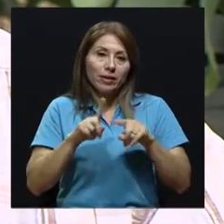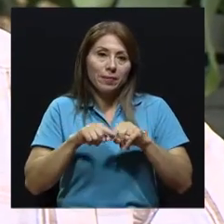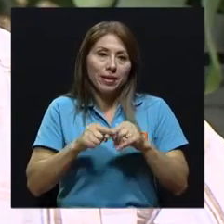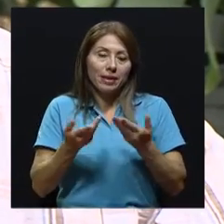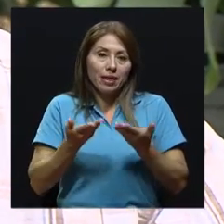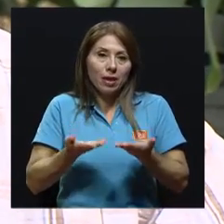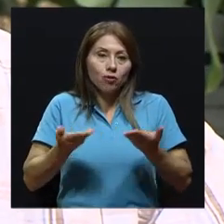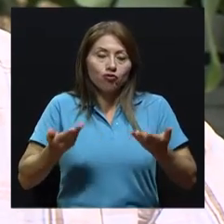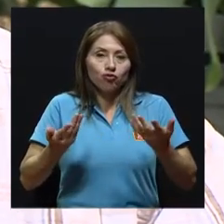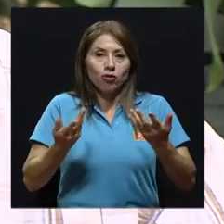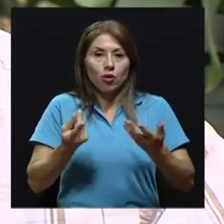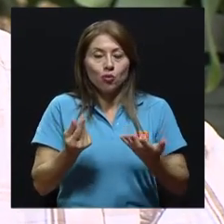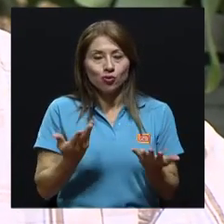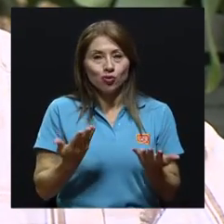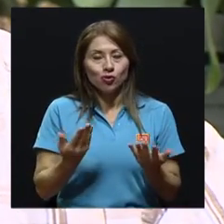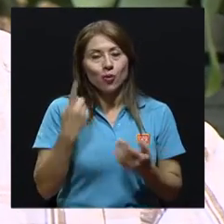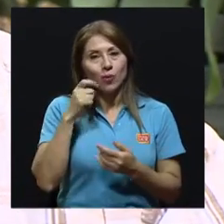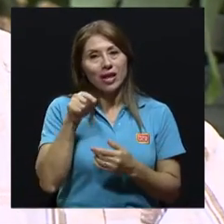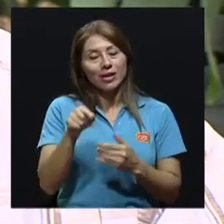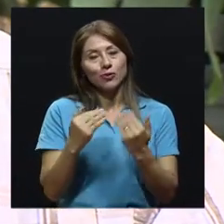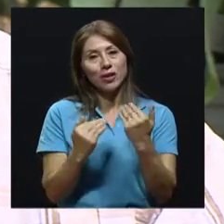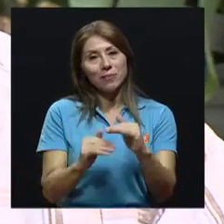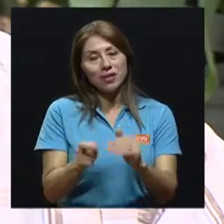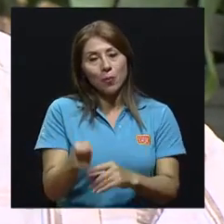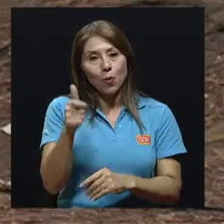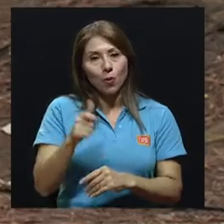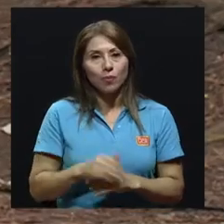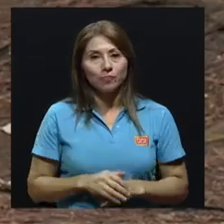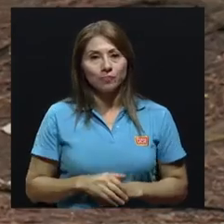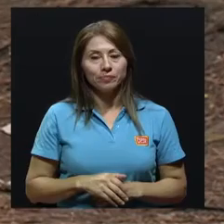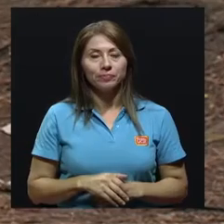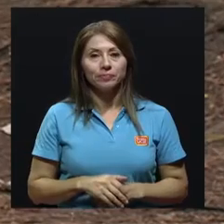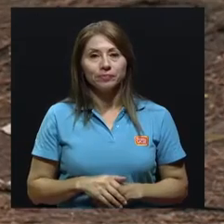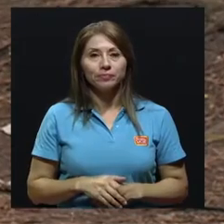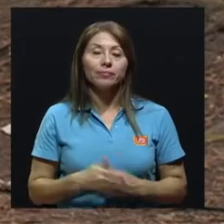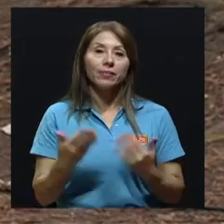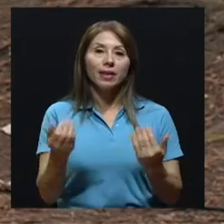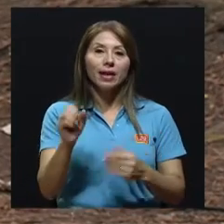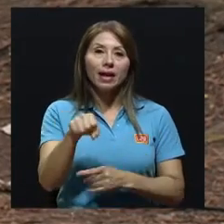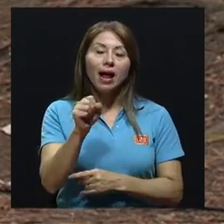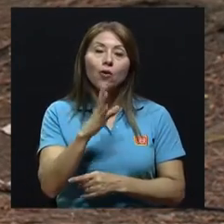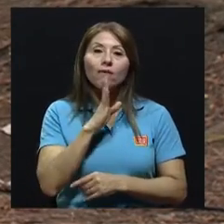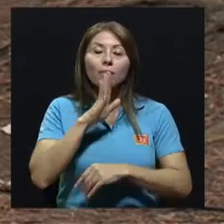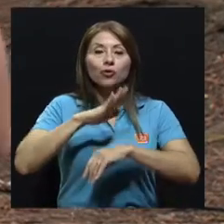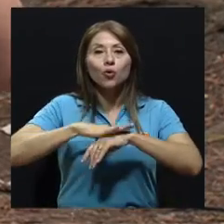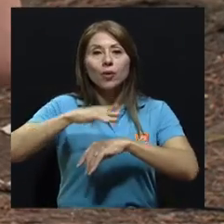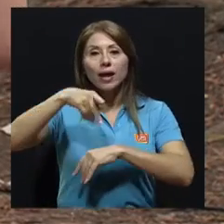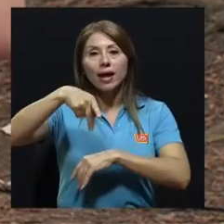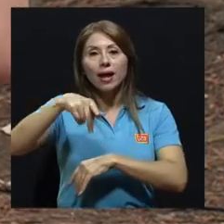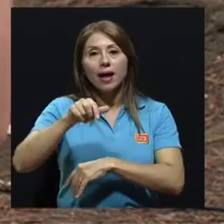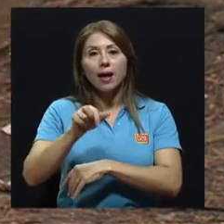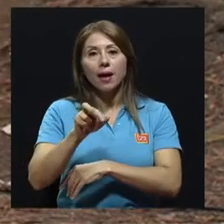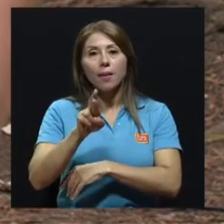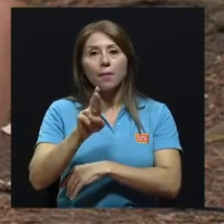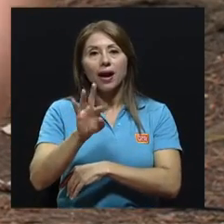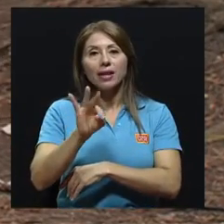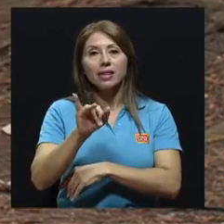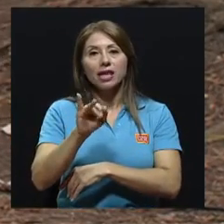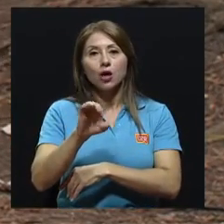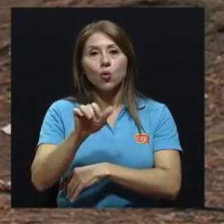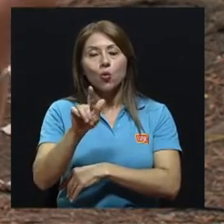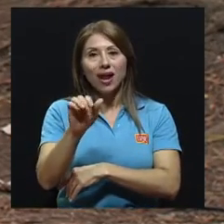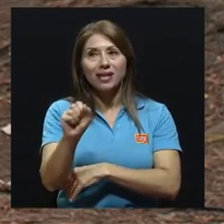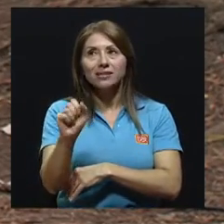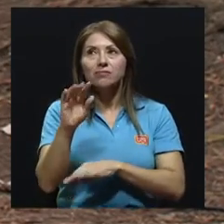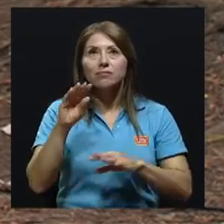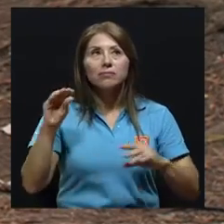que es lo que al final nos limita un poco en este tema, como todo. Hablábamos de esas partículas que pueden estar suspendidas en el aire y que